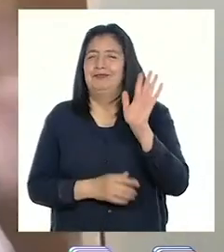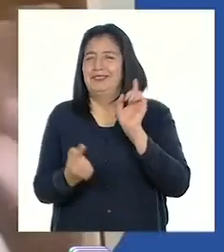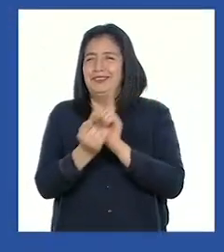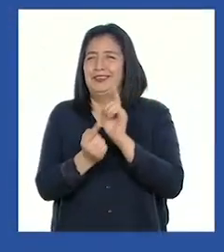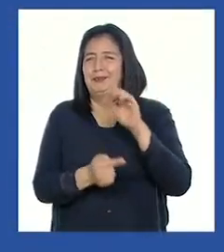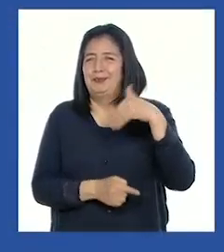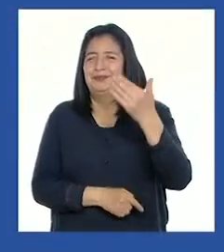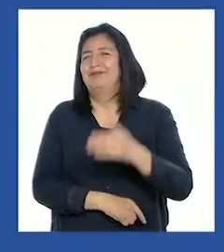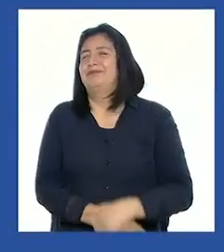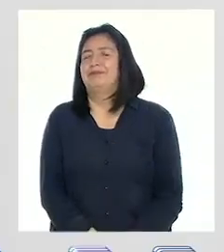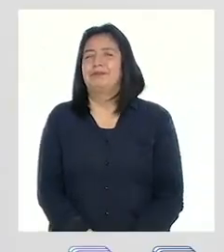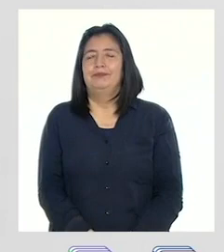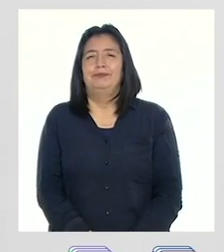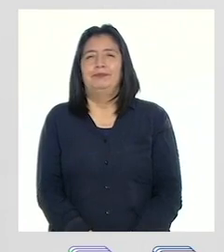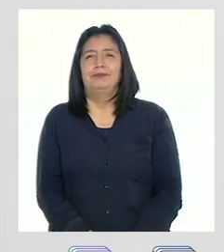vemos.